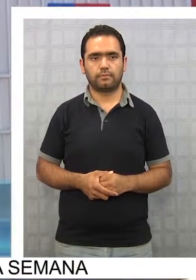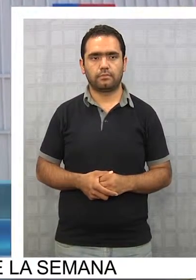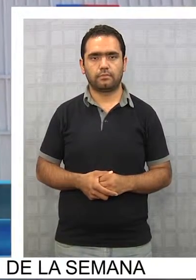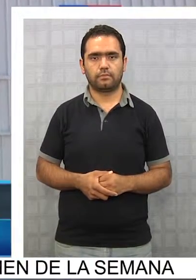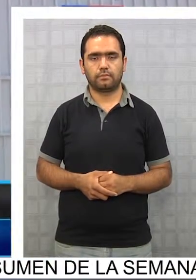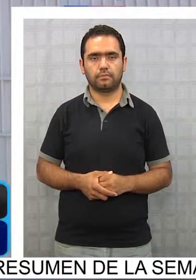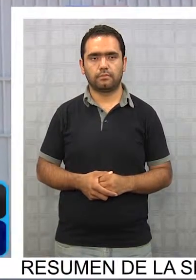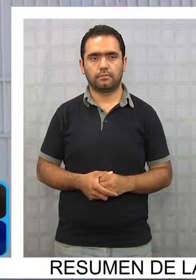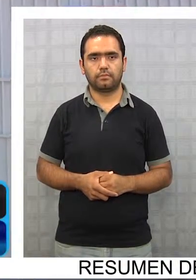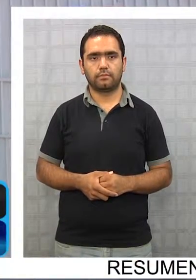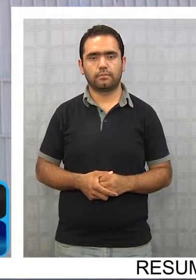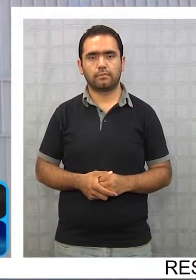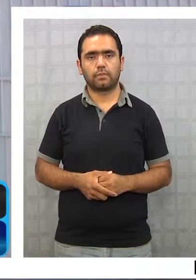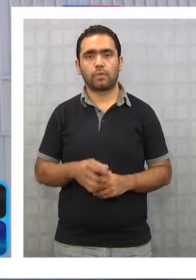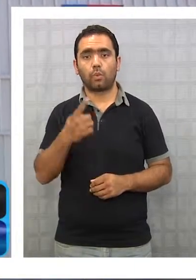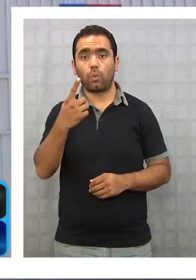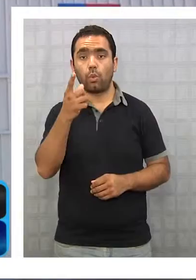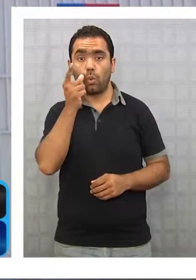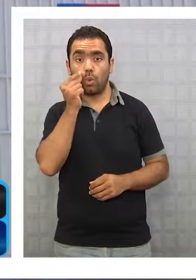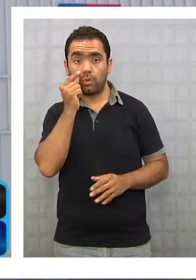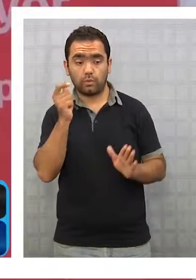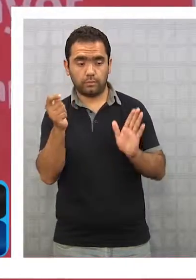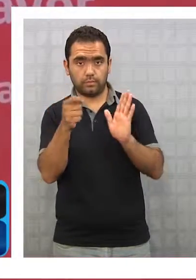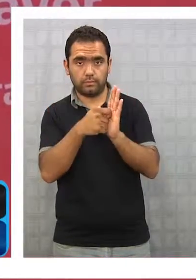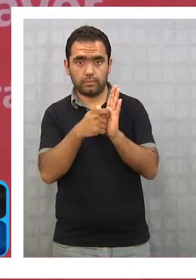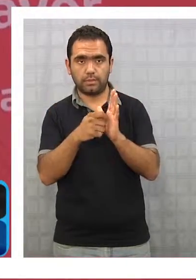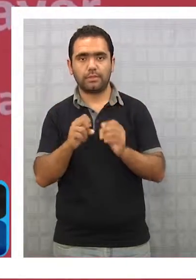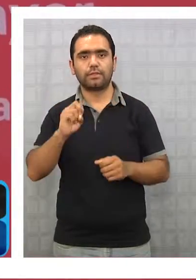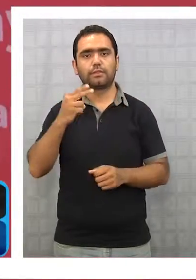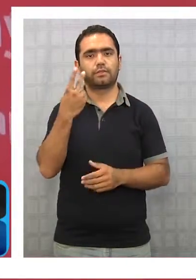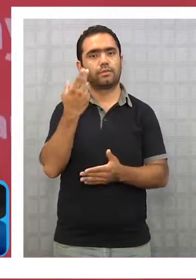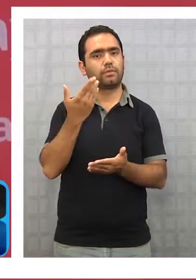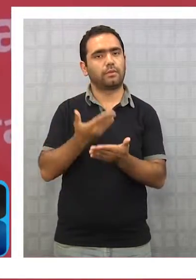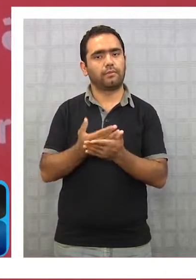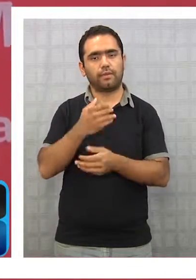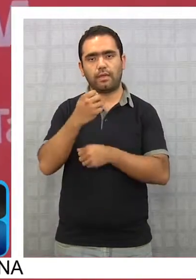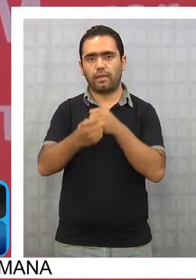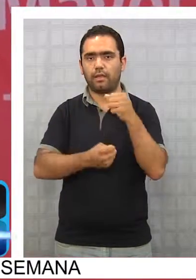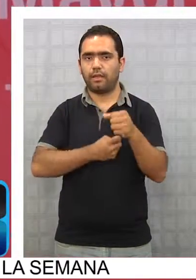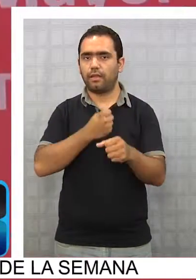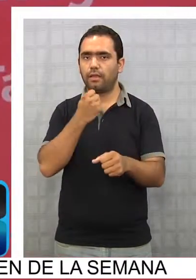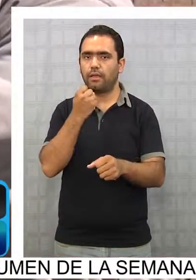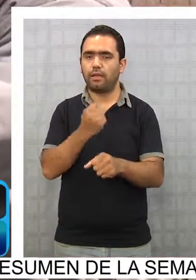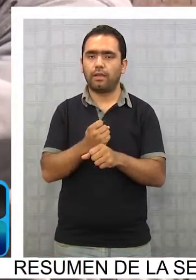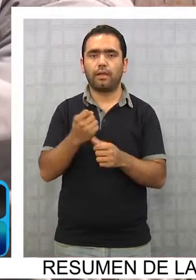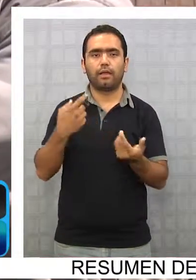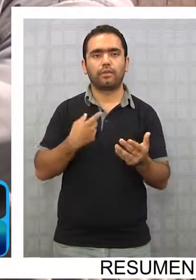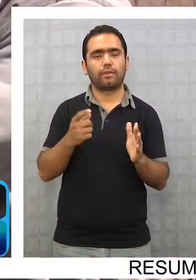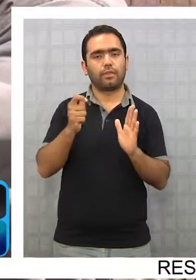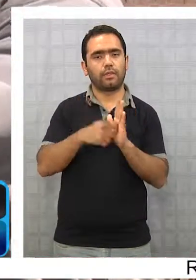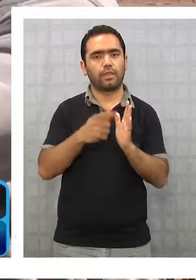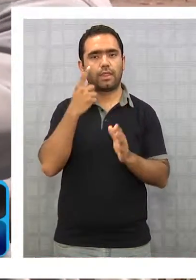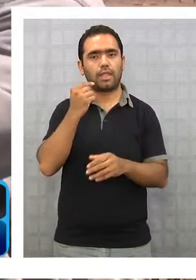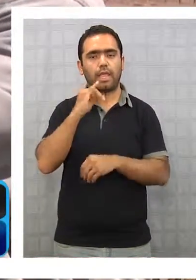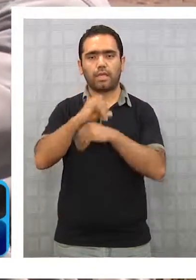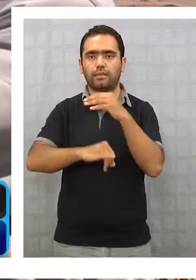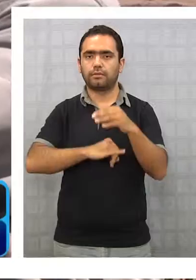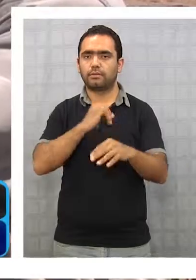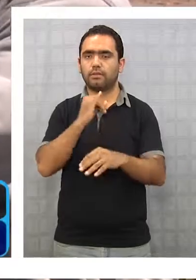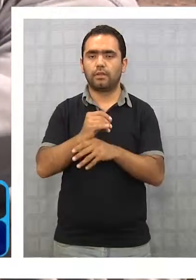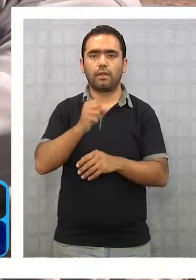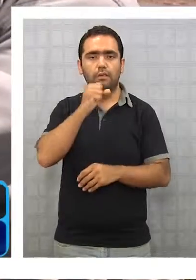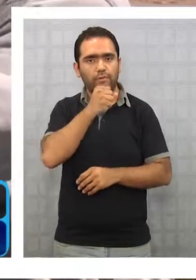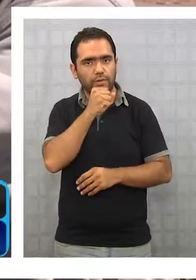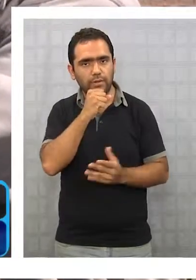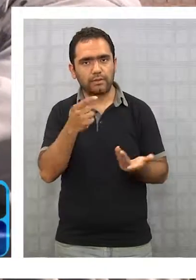Este 1 de octubre por segundo año consecutivo se celebró el Día Nacional del Adulto Mayor. Actualmente en Chile son 2